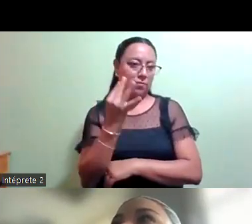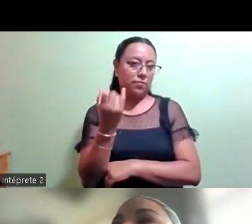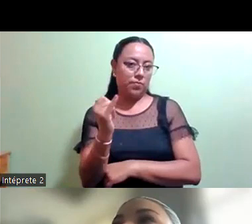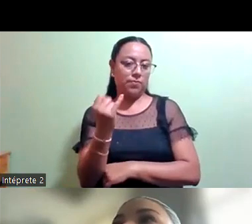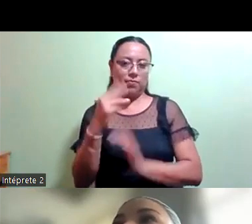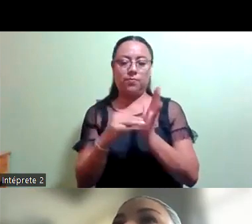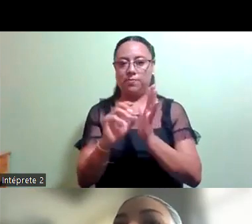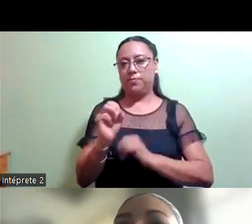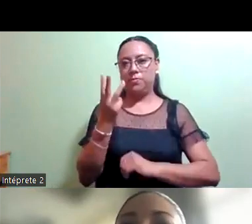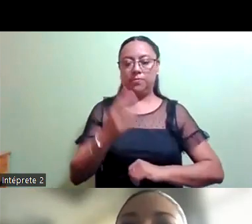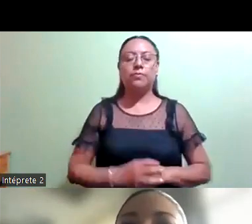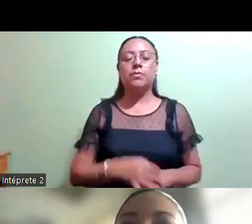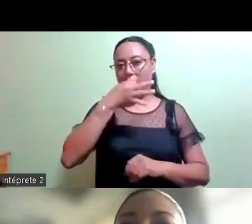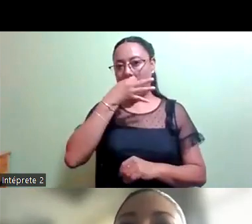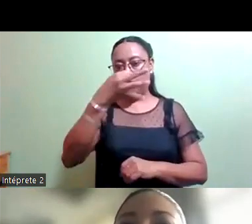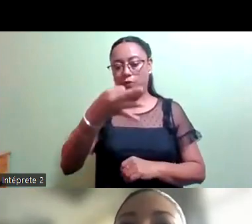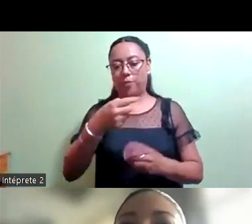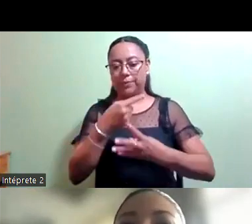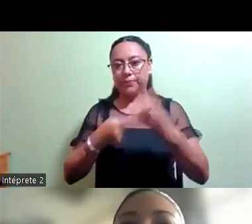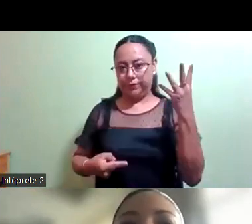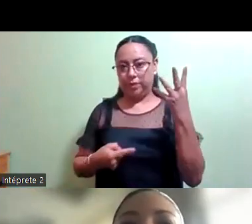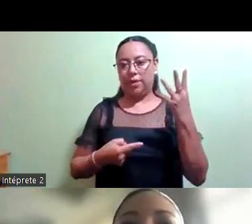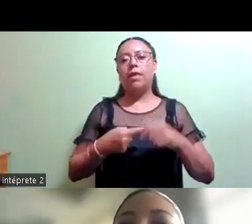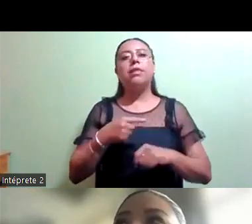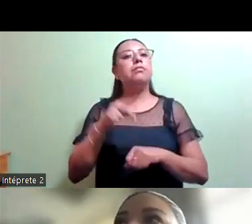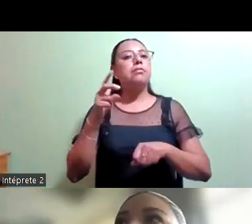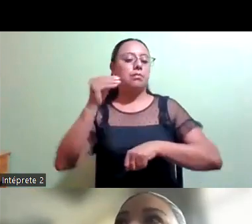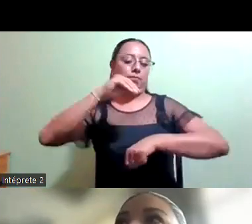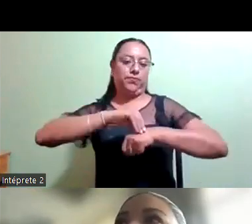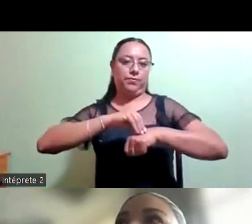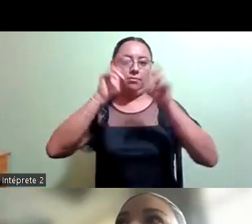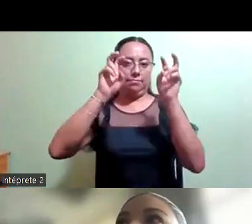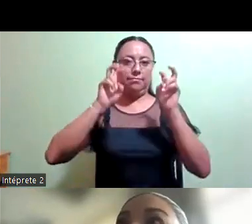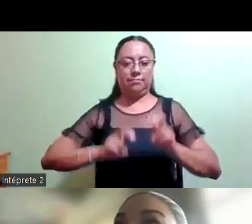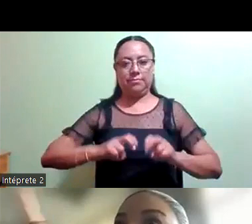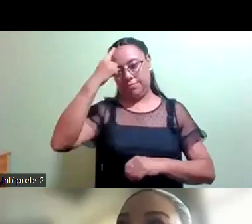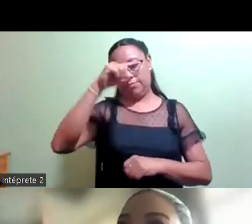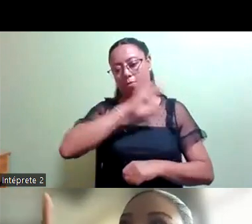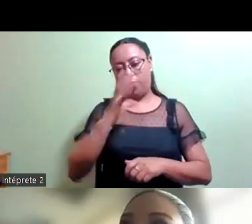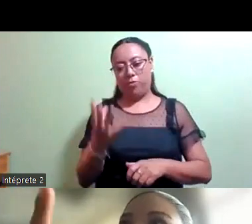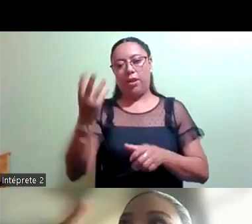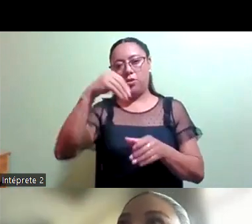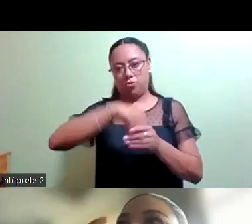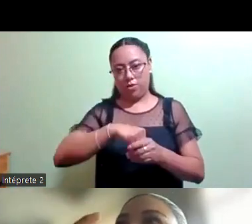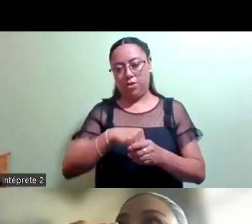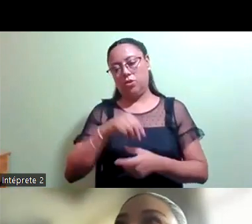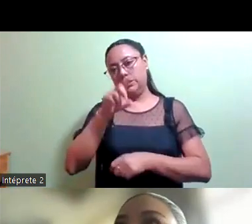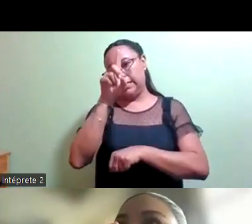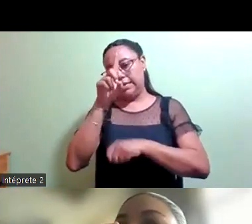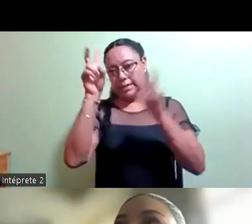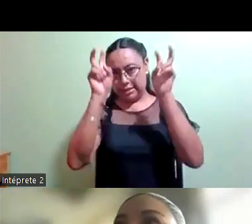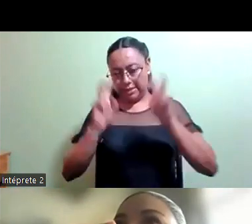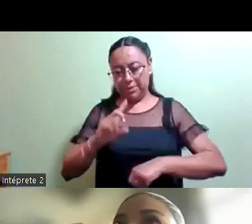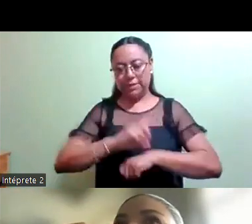presente año. Se informa que se recibieron los siguientes asuntos adicionales para su incorporación en el orden del día tres